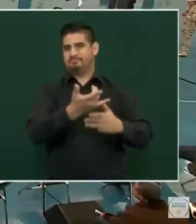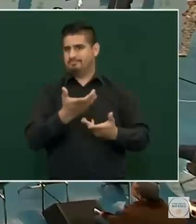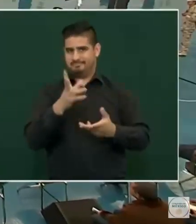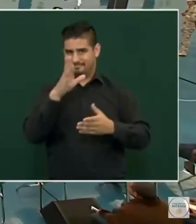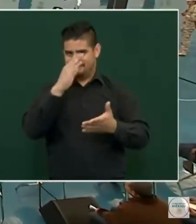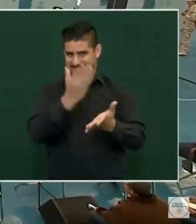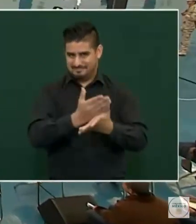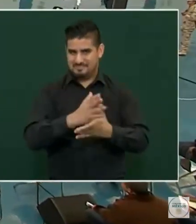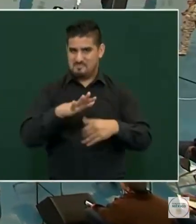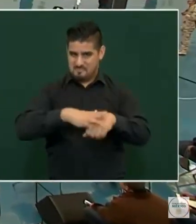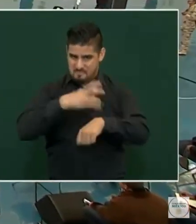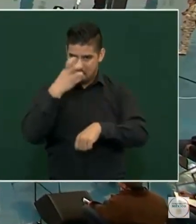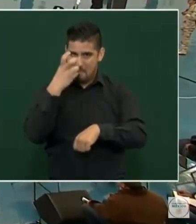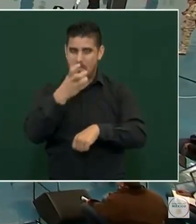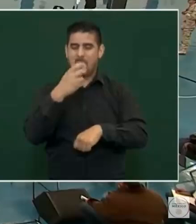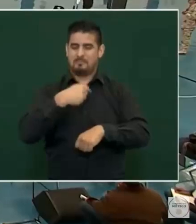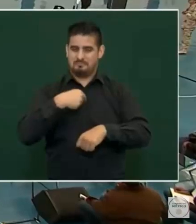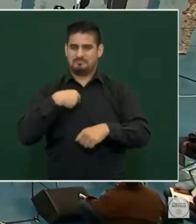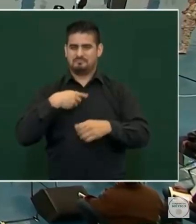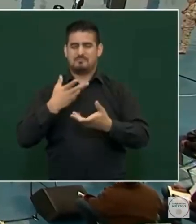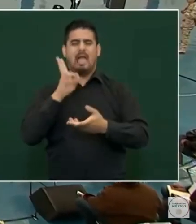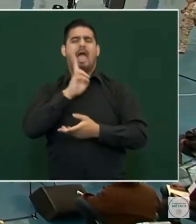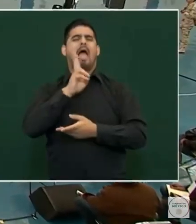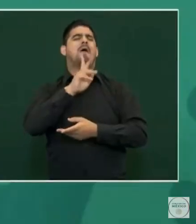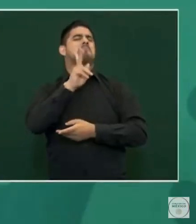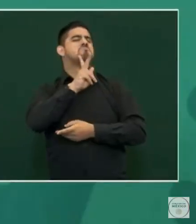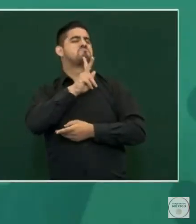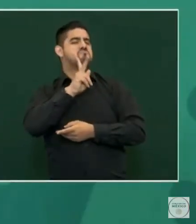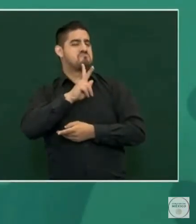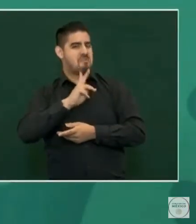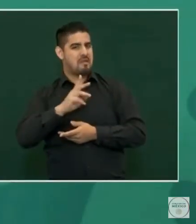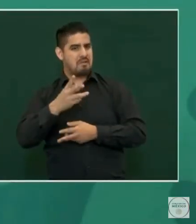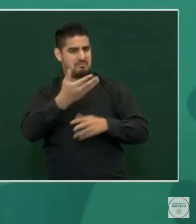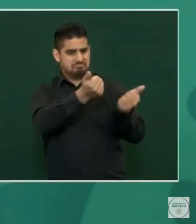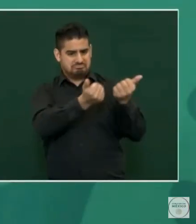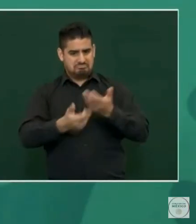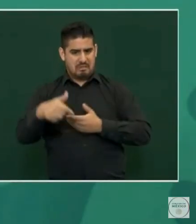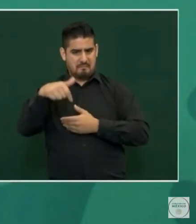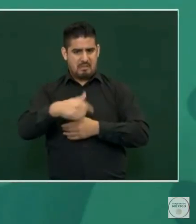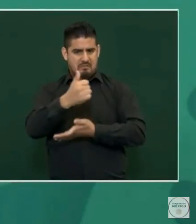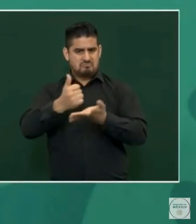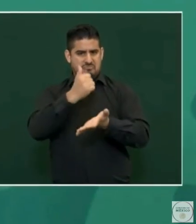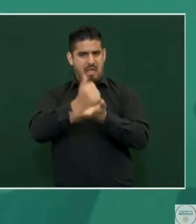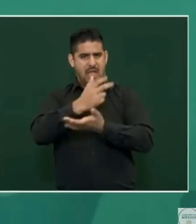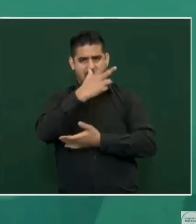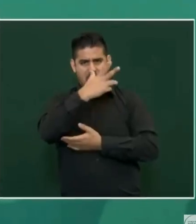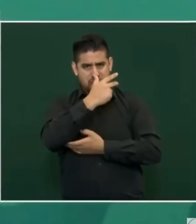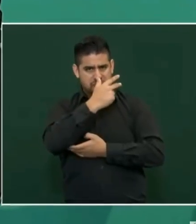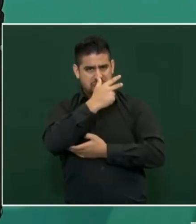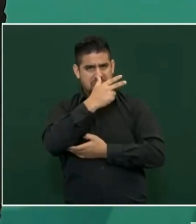Y por eso salí. Pero llegamos aquí, fíjense